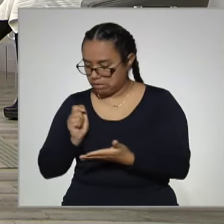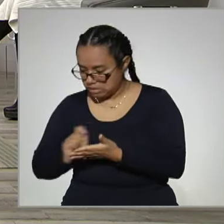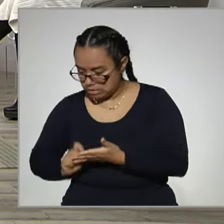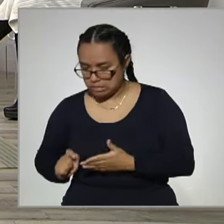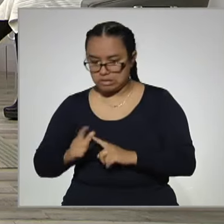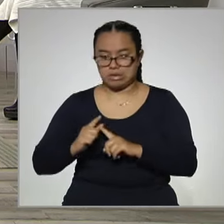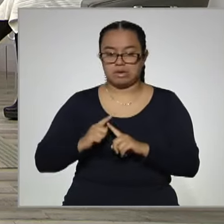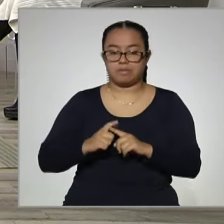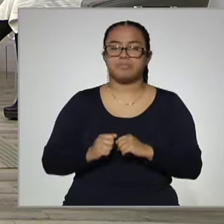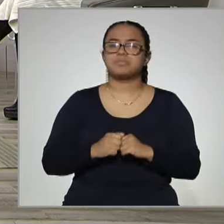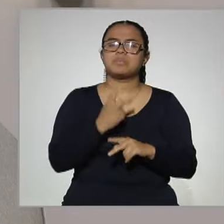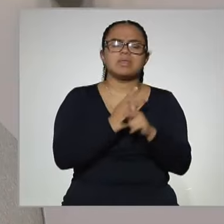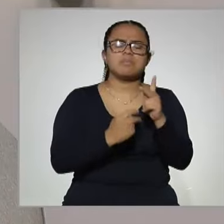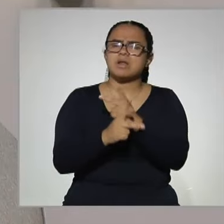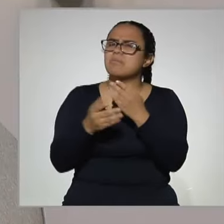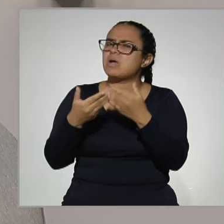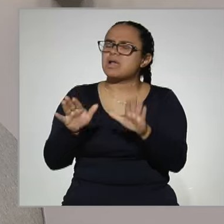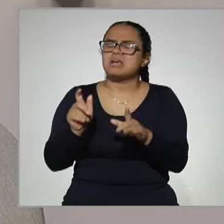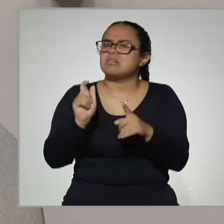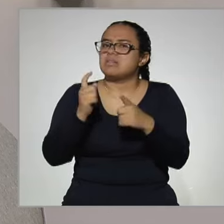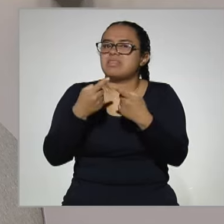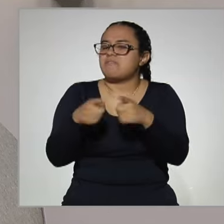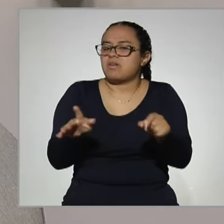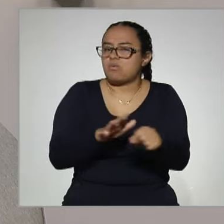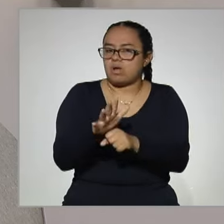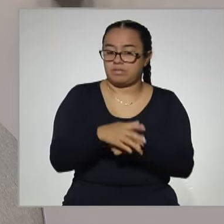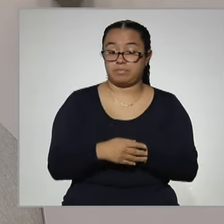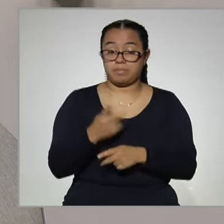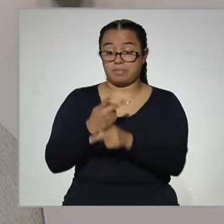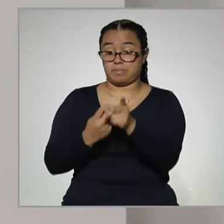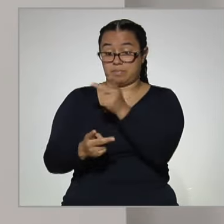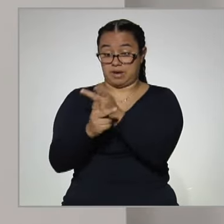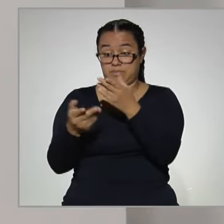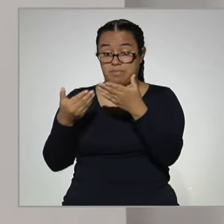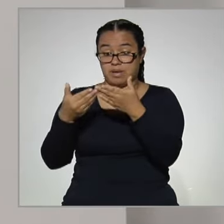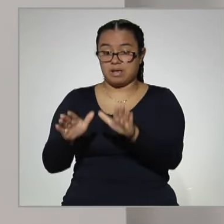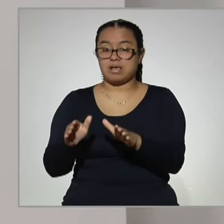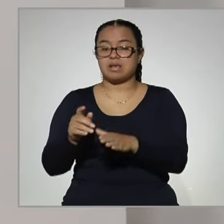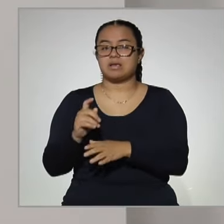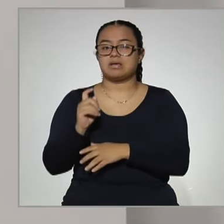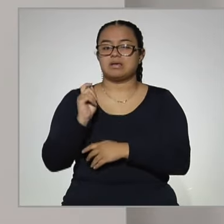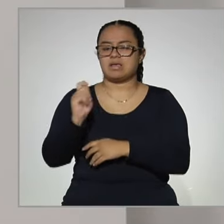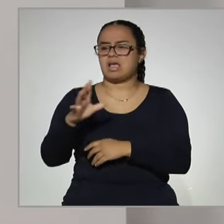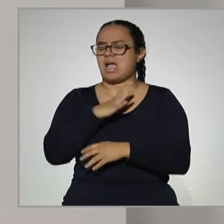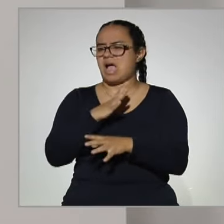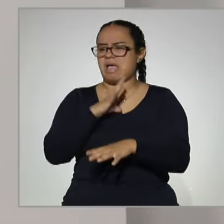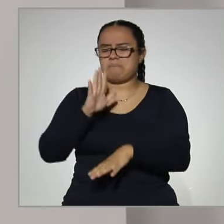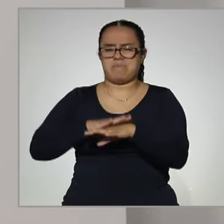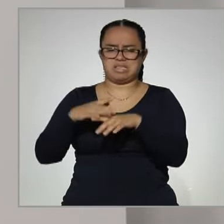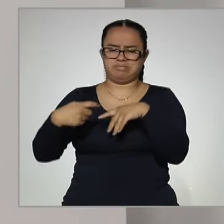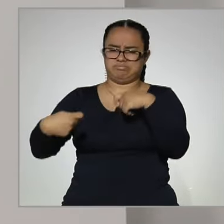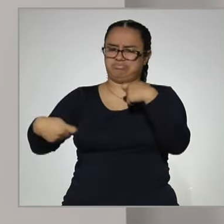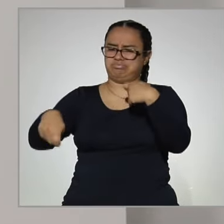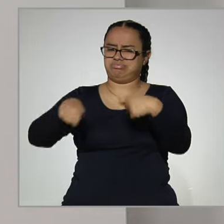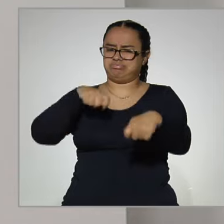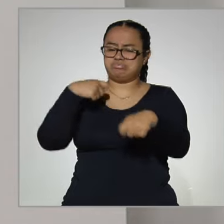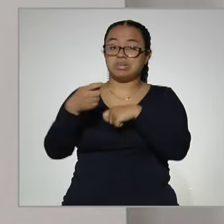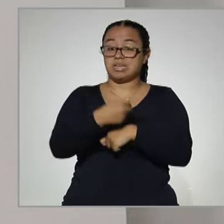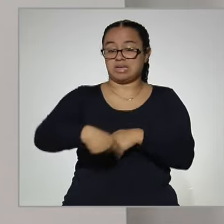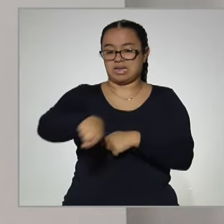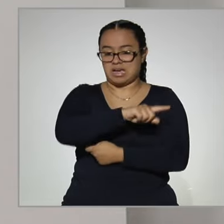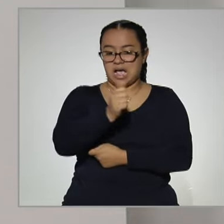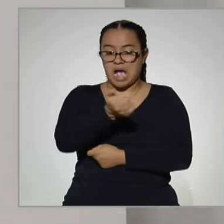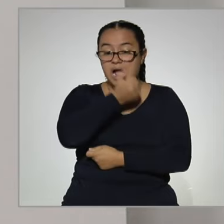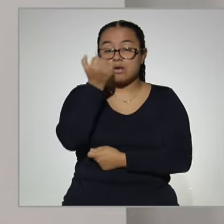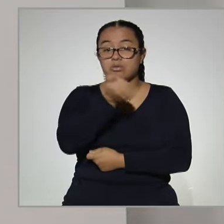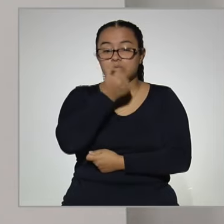preguntaban, con prepa abierta? La diferencia con la prepa abierta, la prepa abierta es una modalidad hiperflexible, digamos, en donde los estudiantes